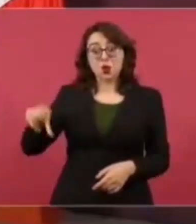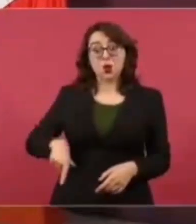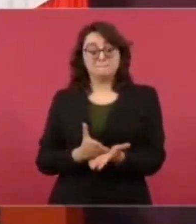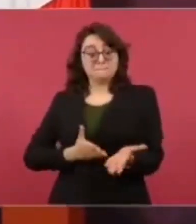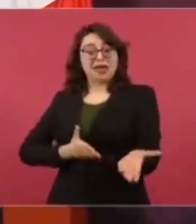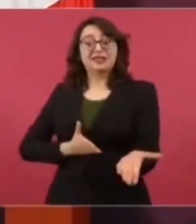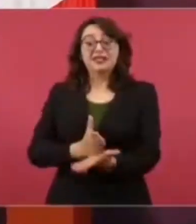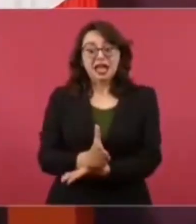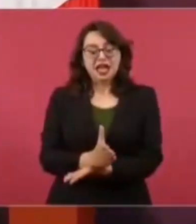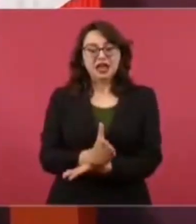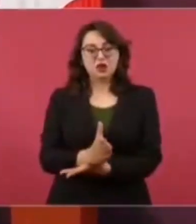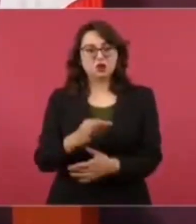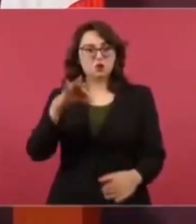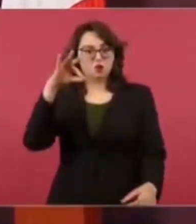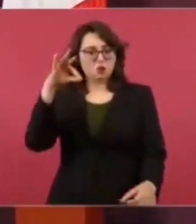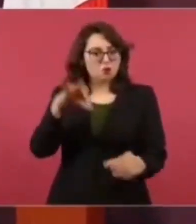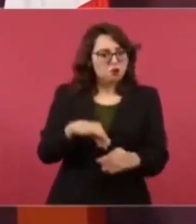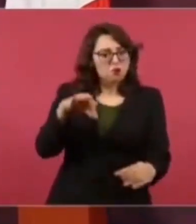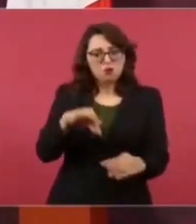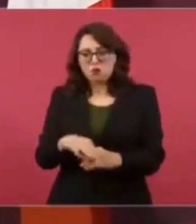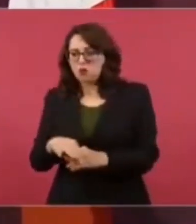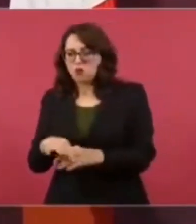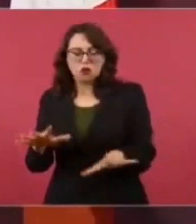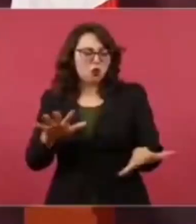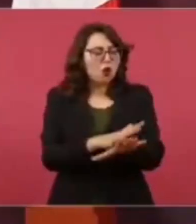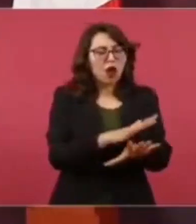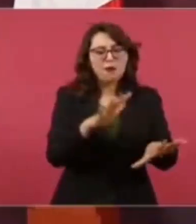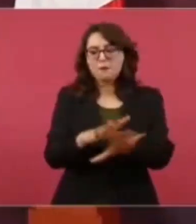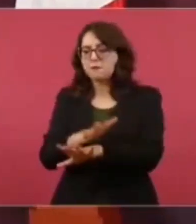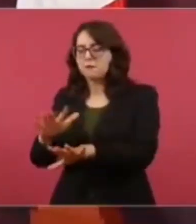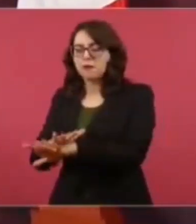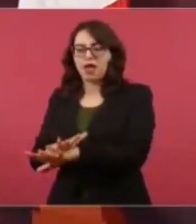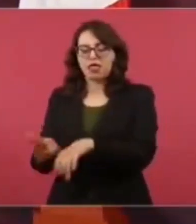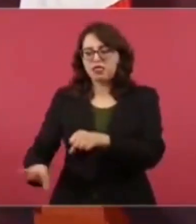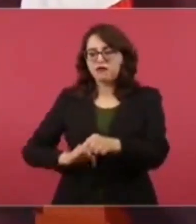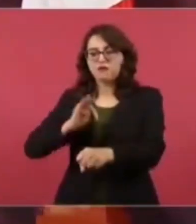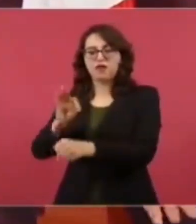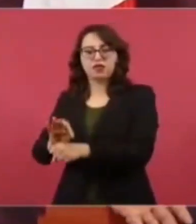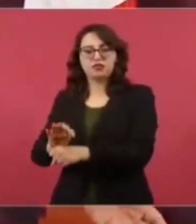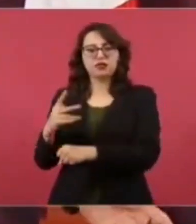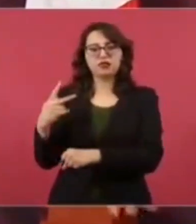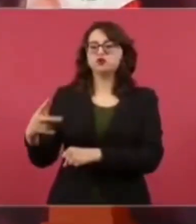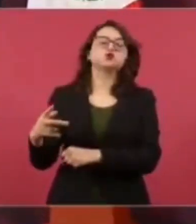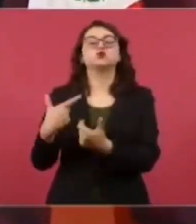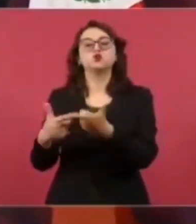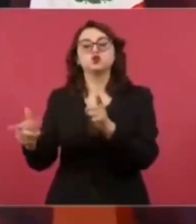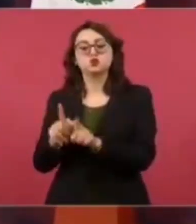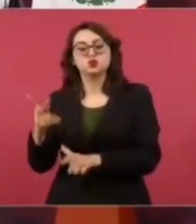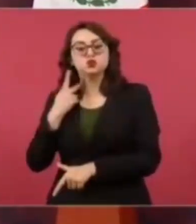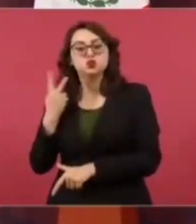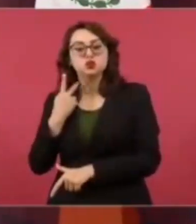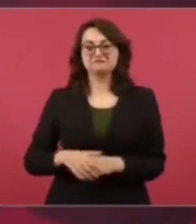elección y no él, sino como era